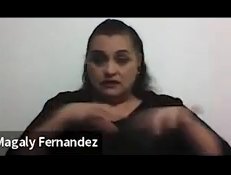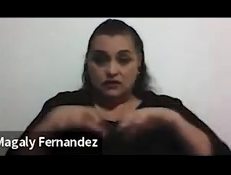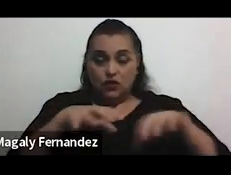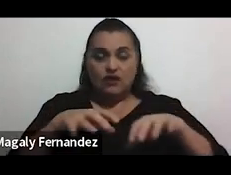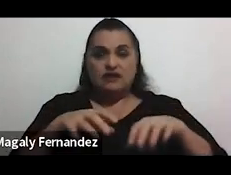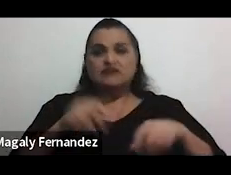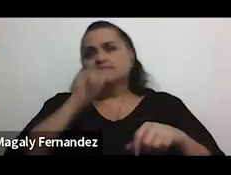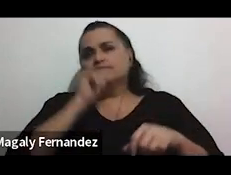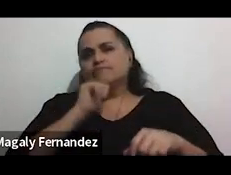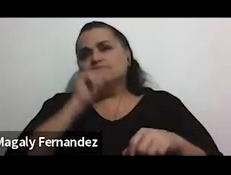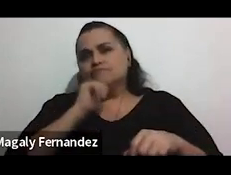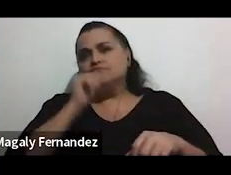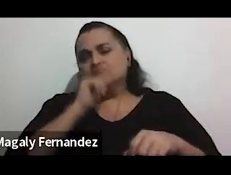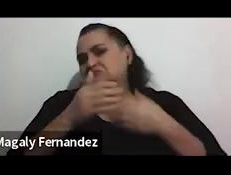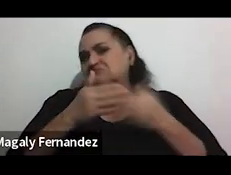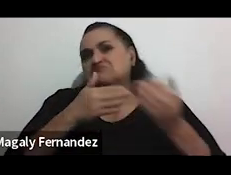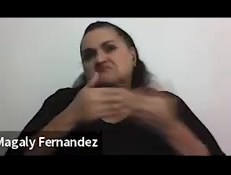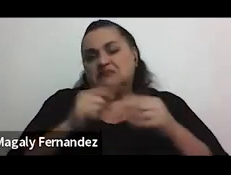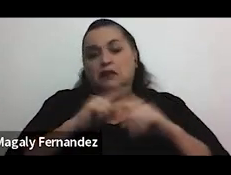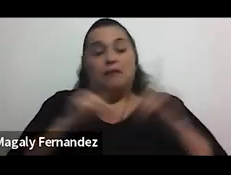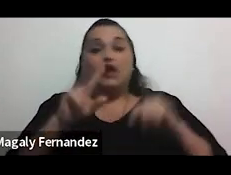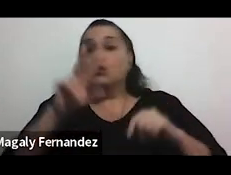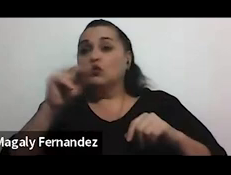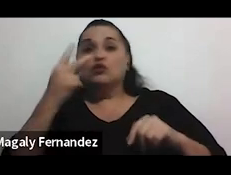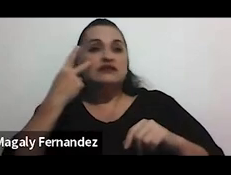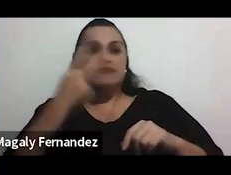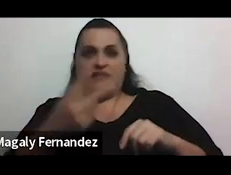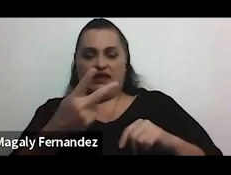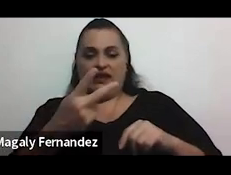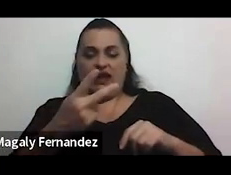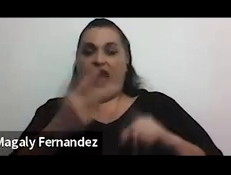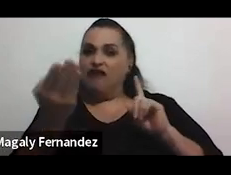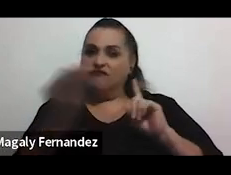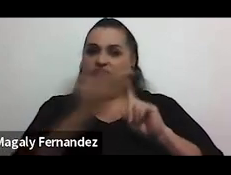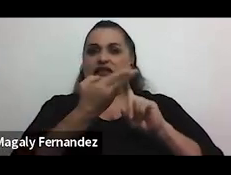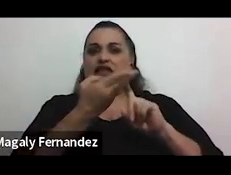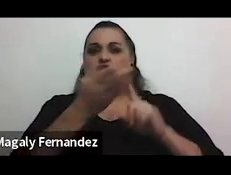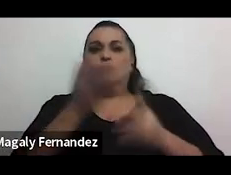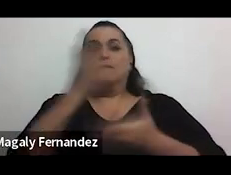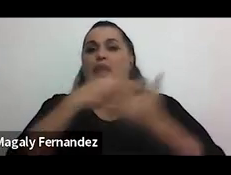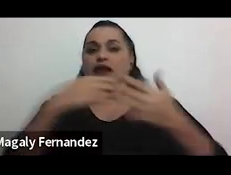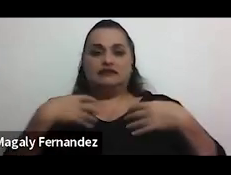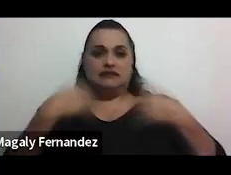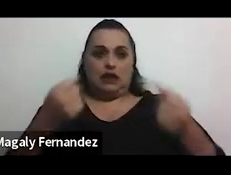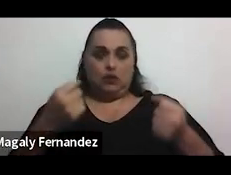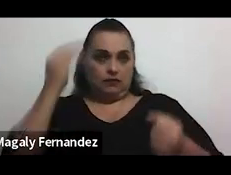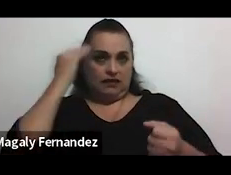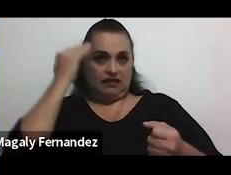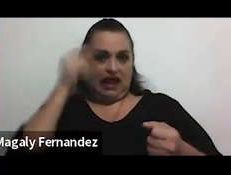toleran, es porque no se dimensiona la afectación o el impacto en la salud mental que esto puede tener.